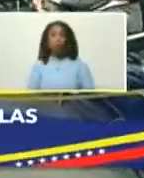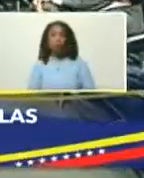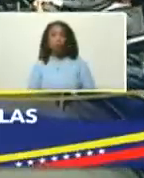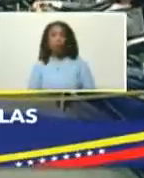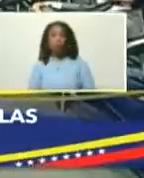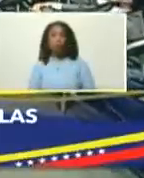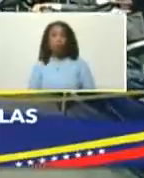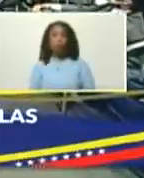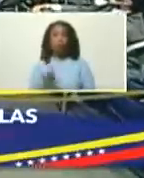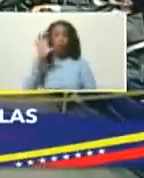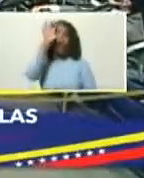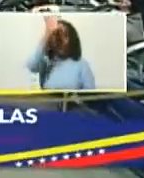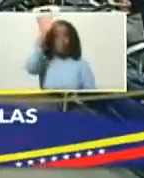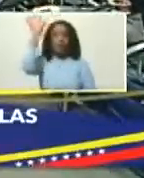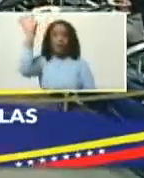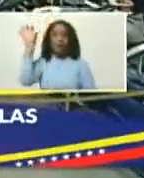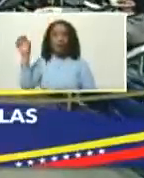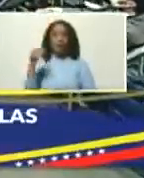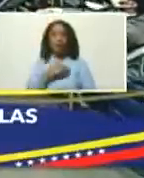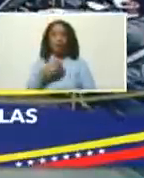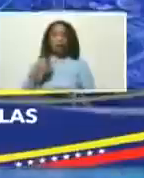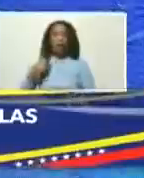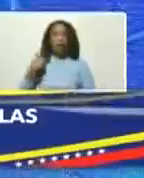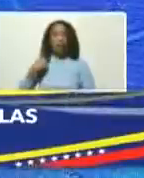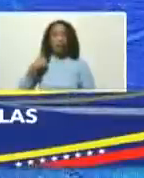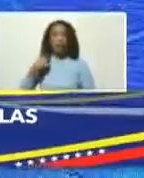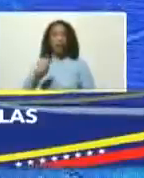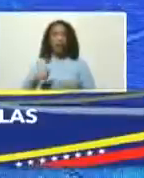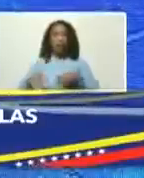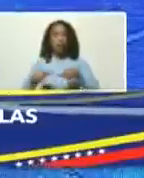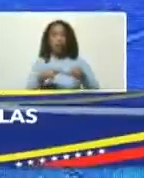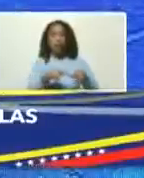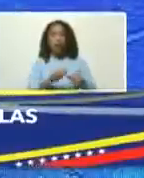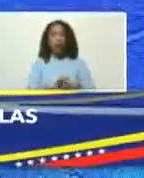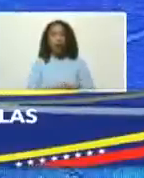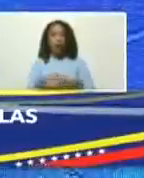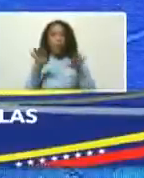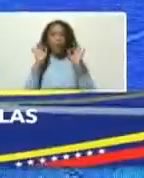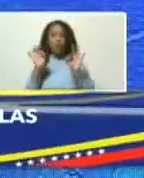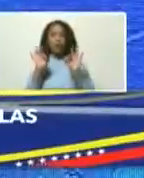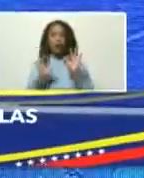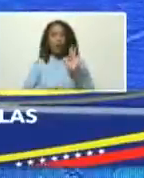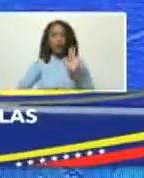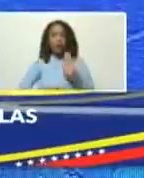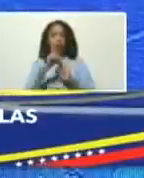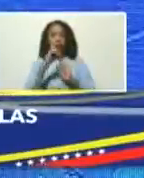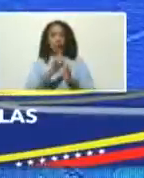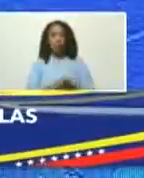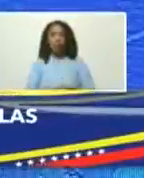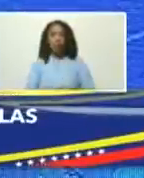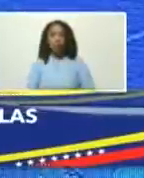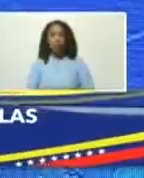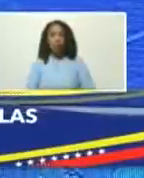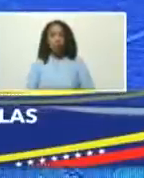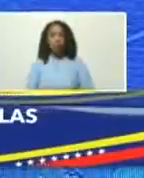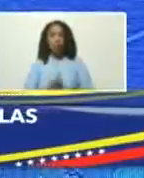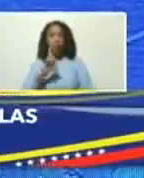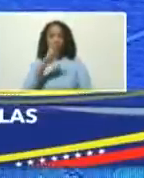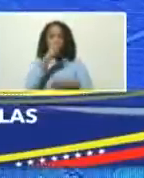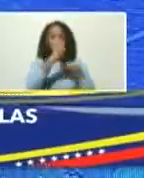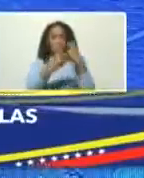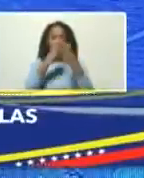países que quieran tener zonas especiales para el desarrollo de un turismo